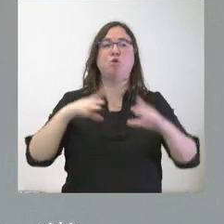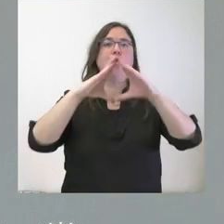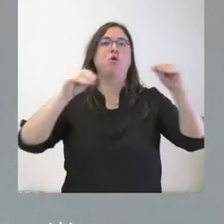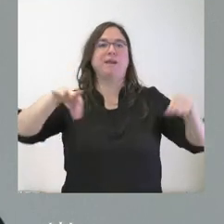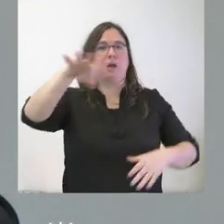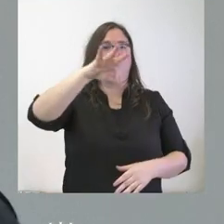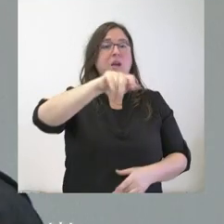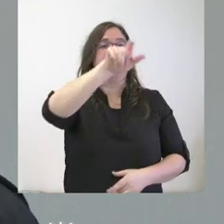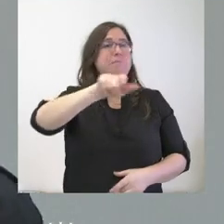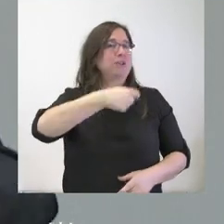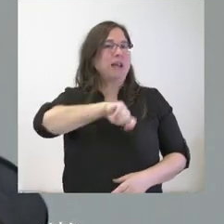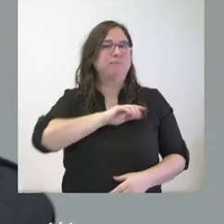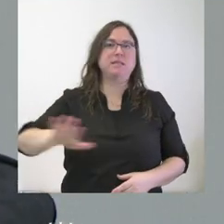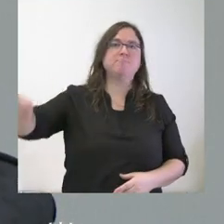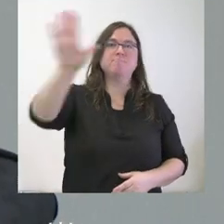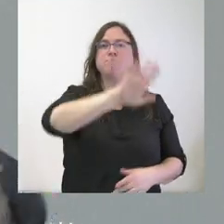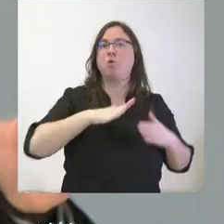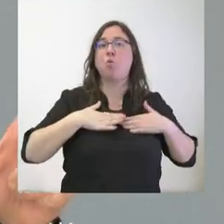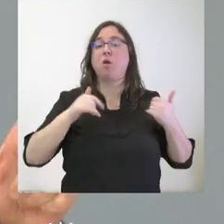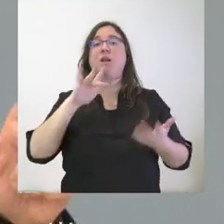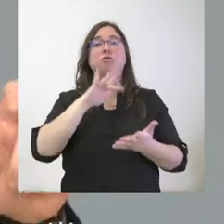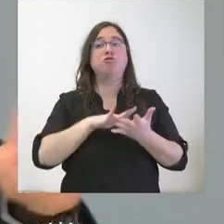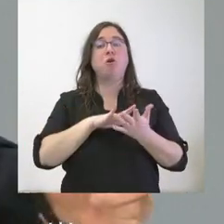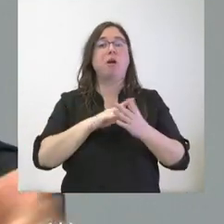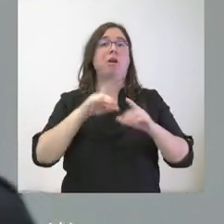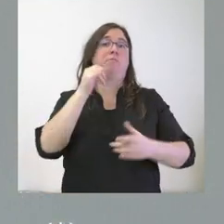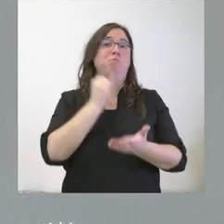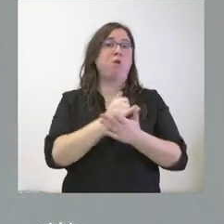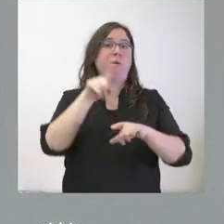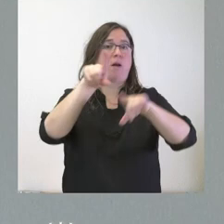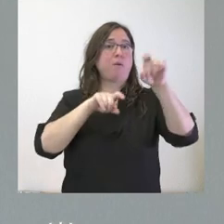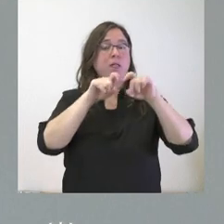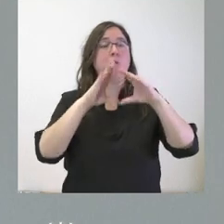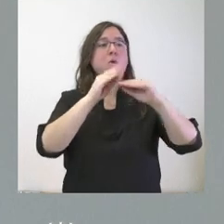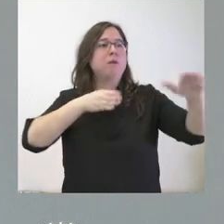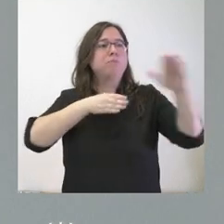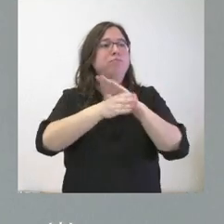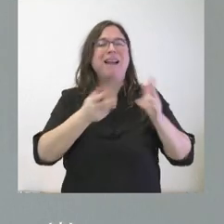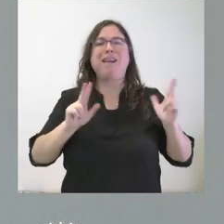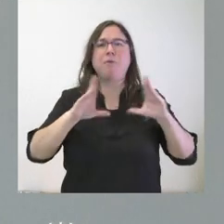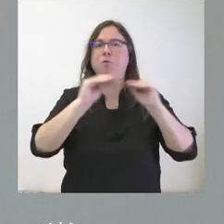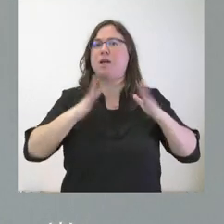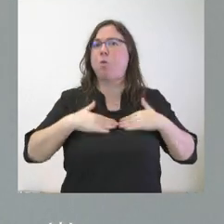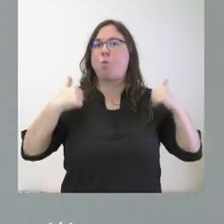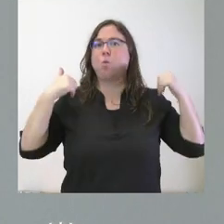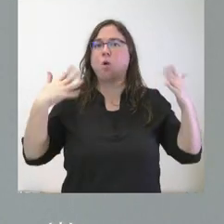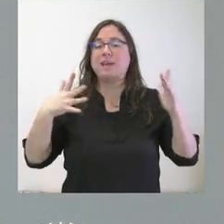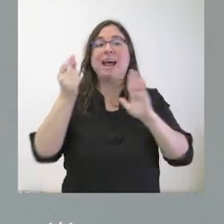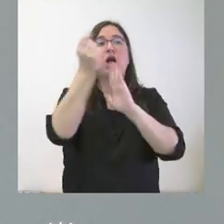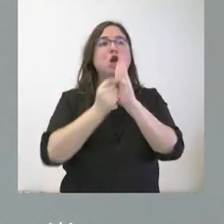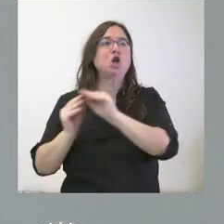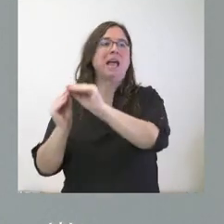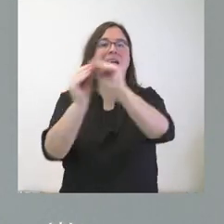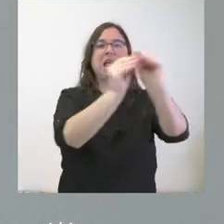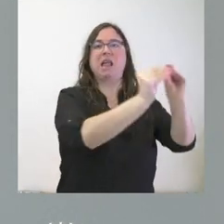ciudadano de España puede, una vez que ha superado la BAO, acceder a cualquier universidad de España y su nota se computa en condiciones de igualdad con el